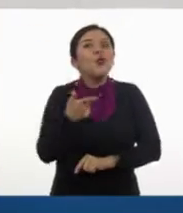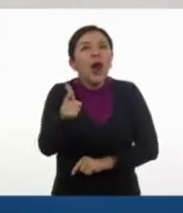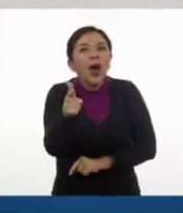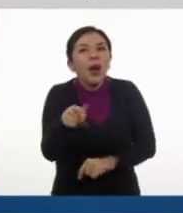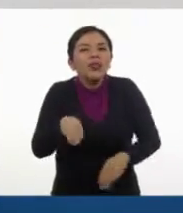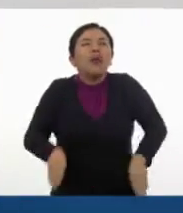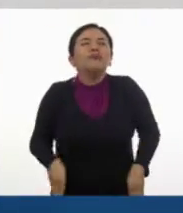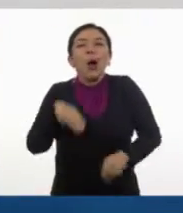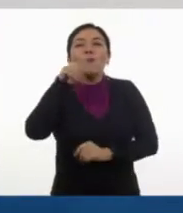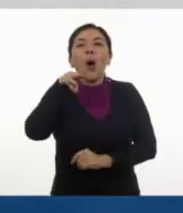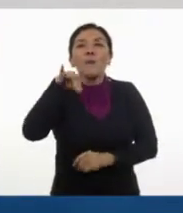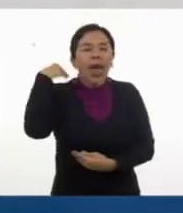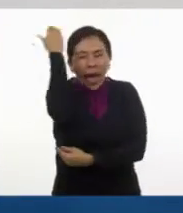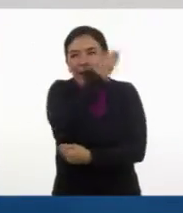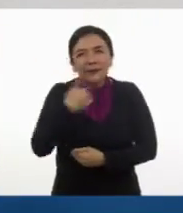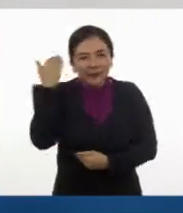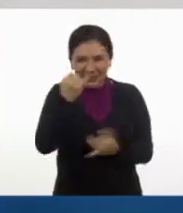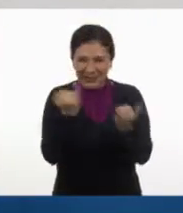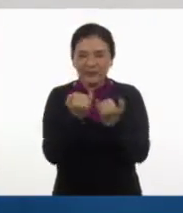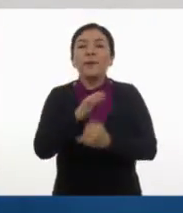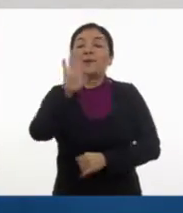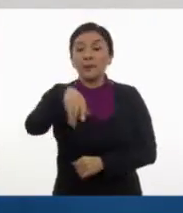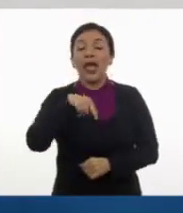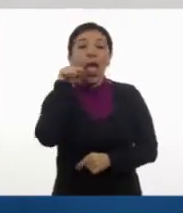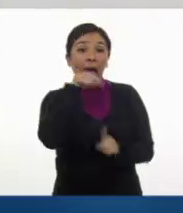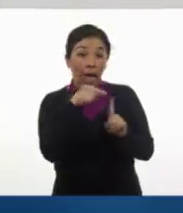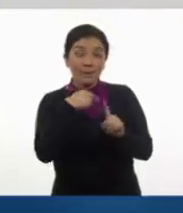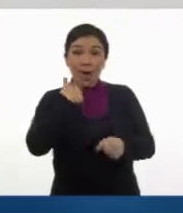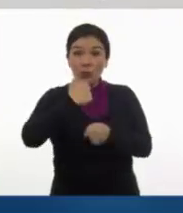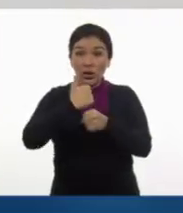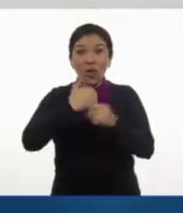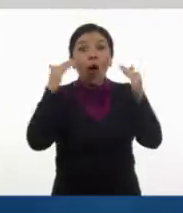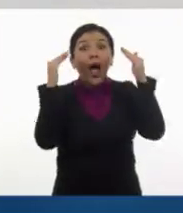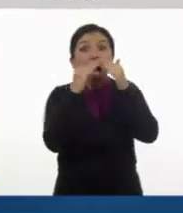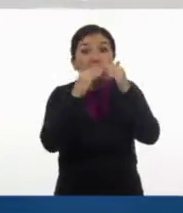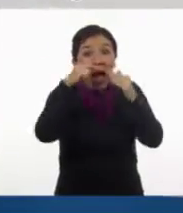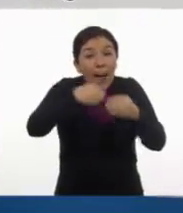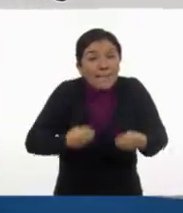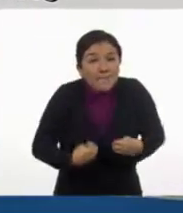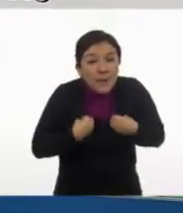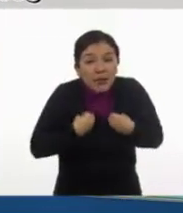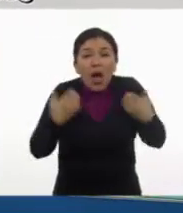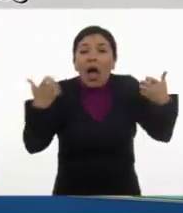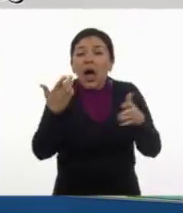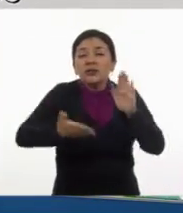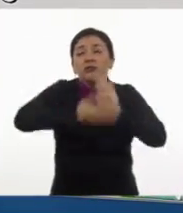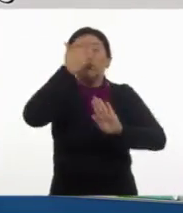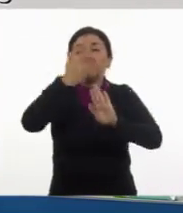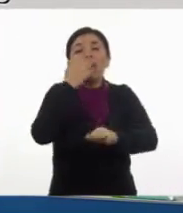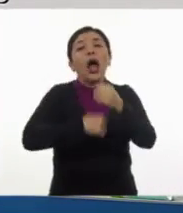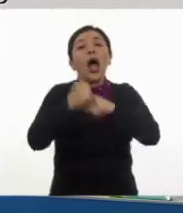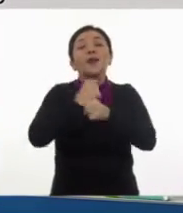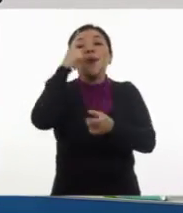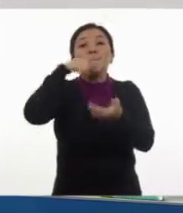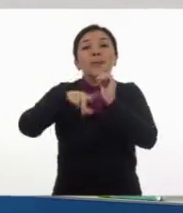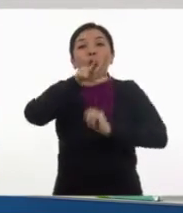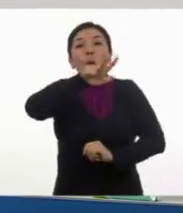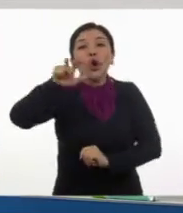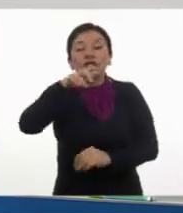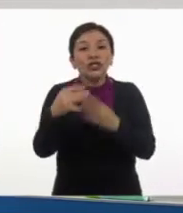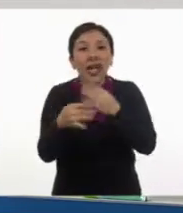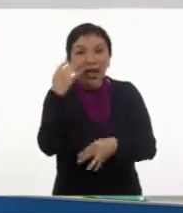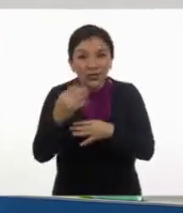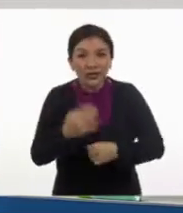genial. La casita en la que vive se construyó en 1814. Es así.